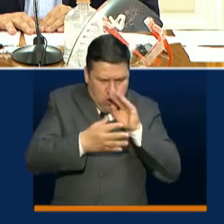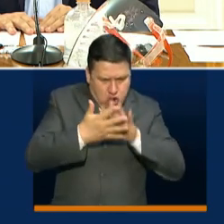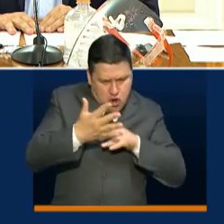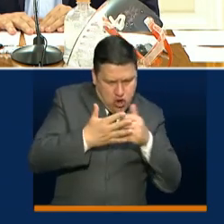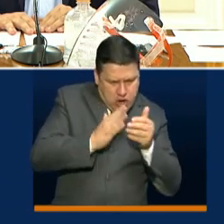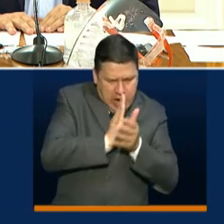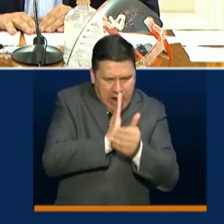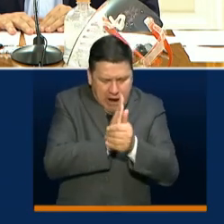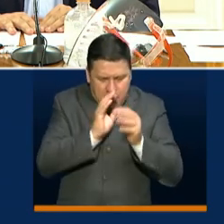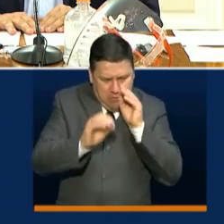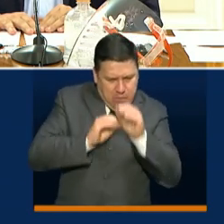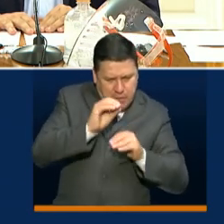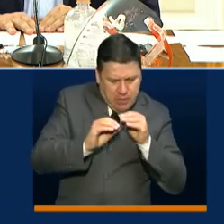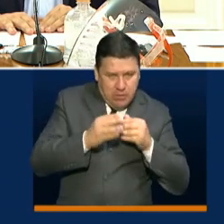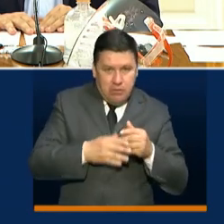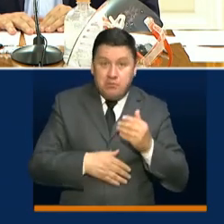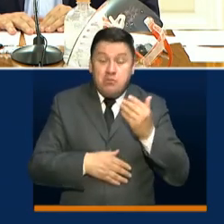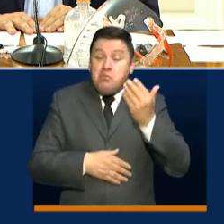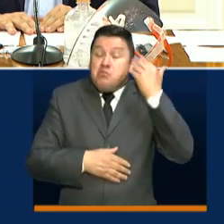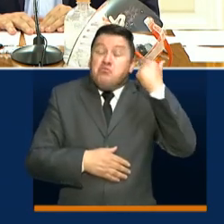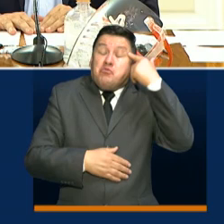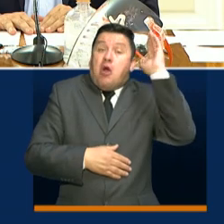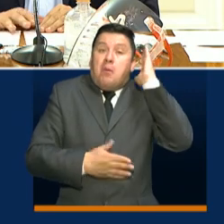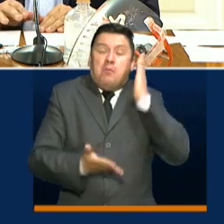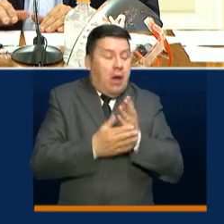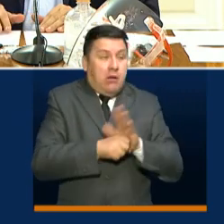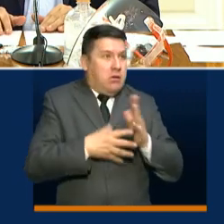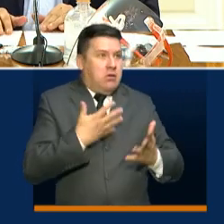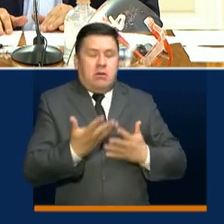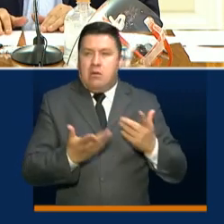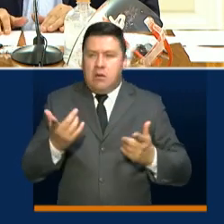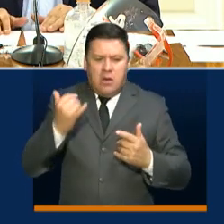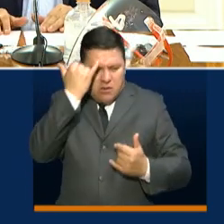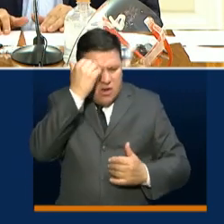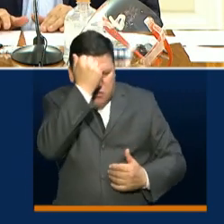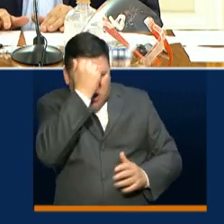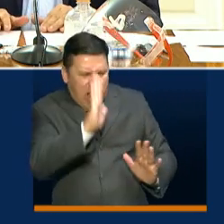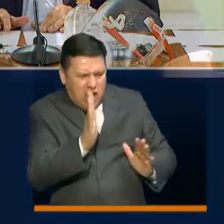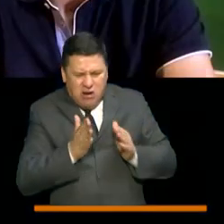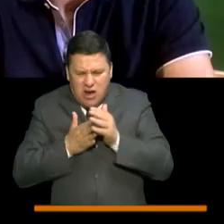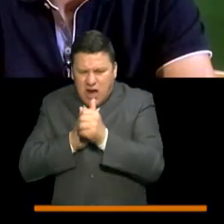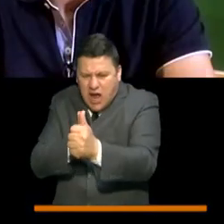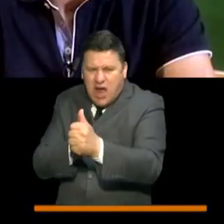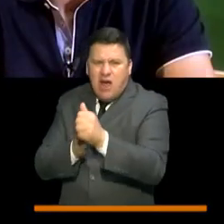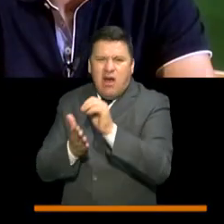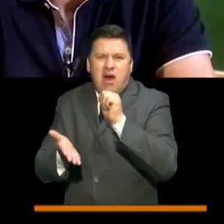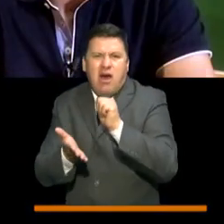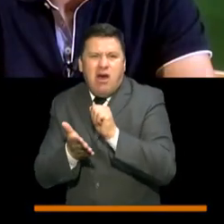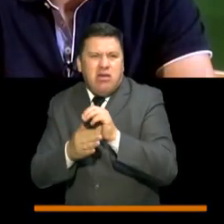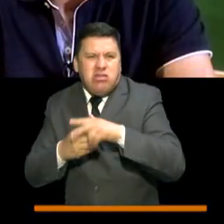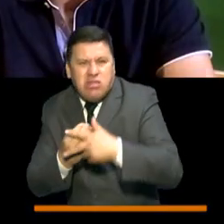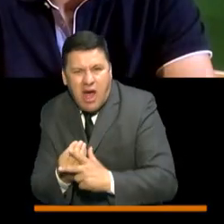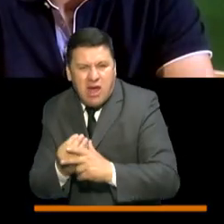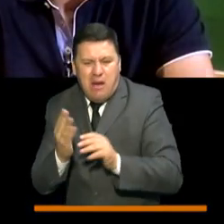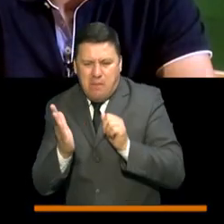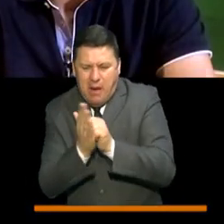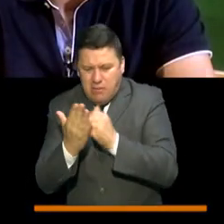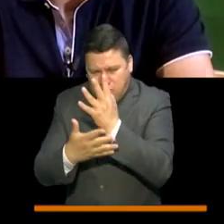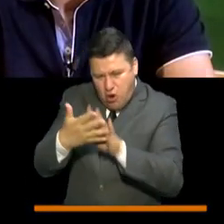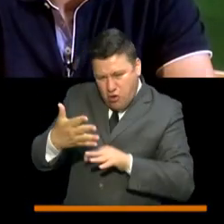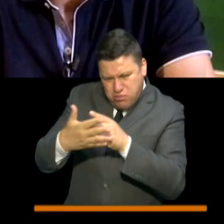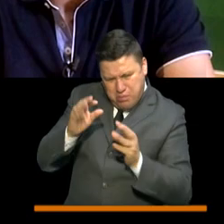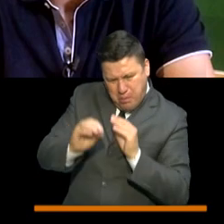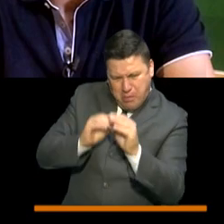Esto, pues, no estaba previsto para ninguno y ellos sacaron adelante las guías, los talleres desde sus casas, porque lo